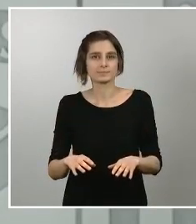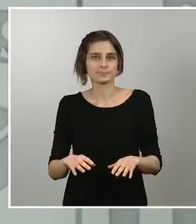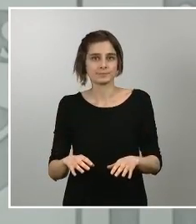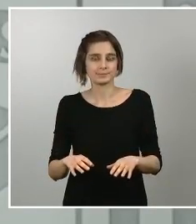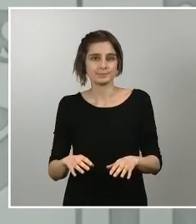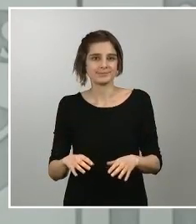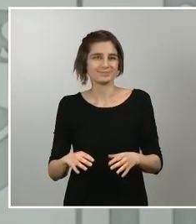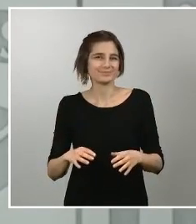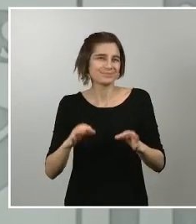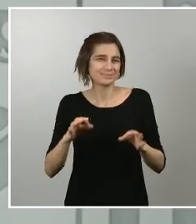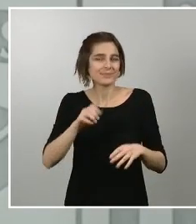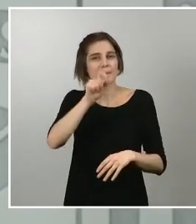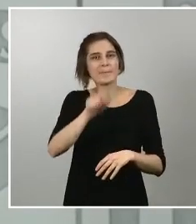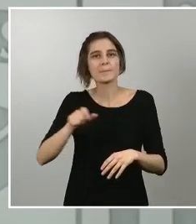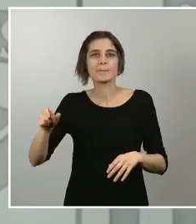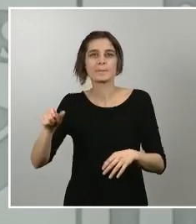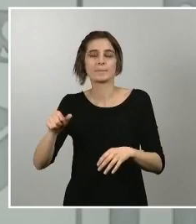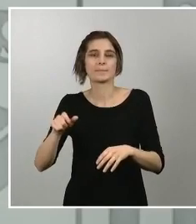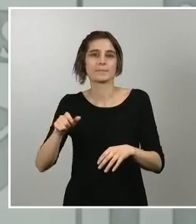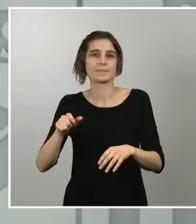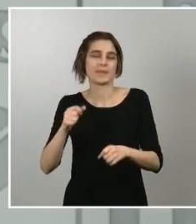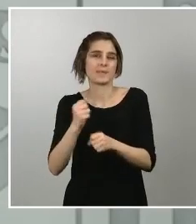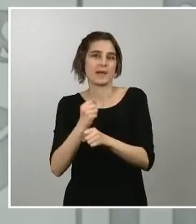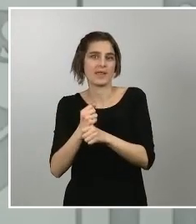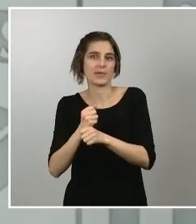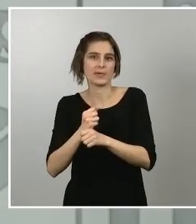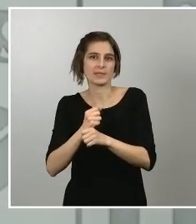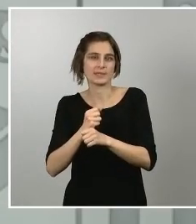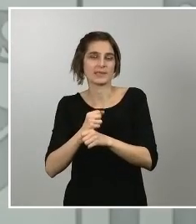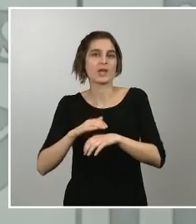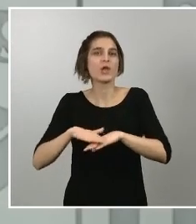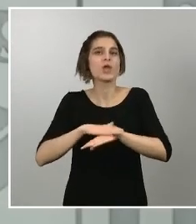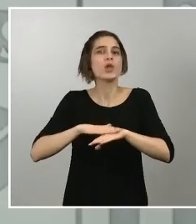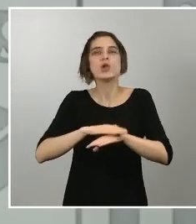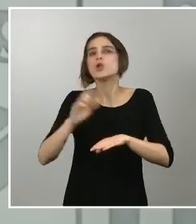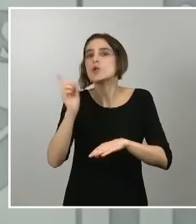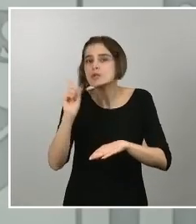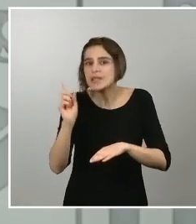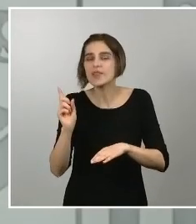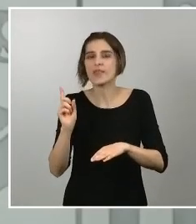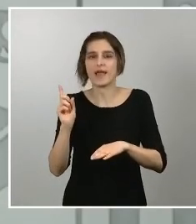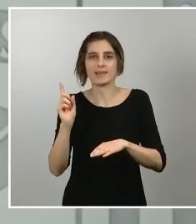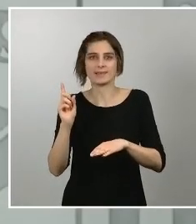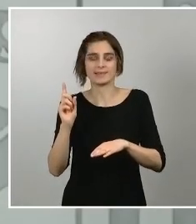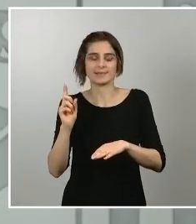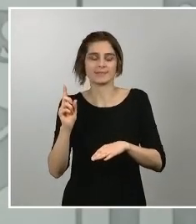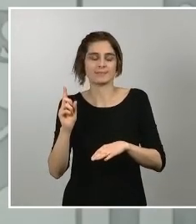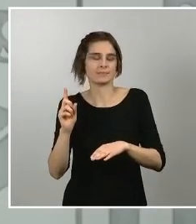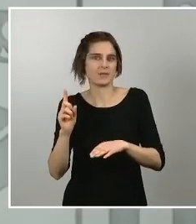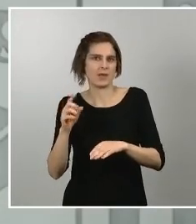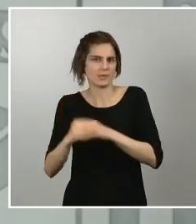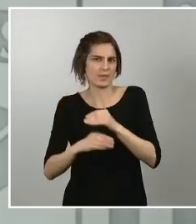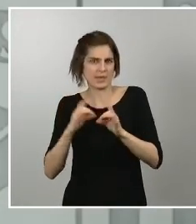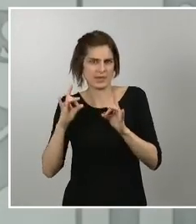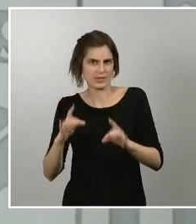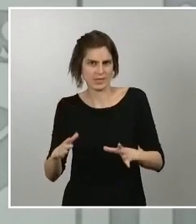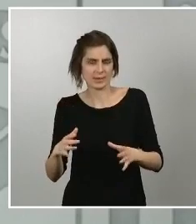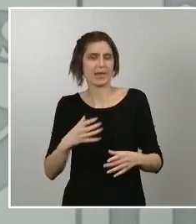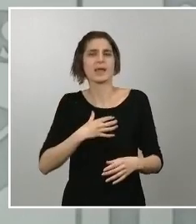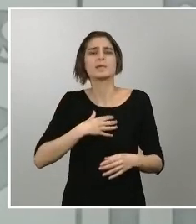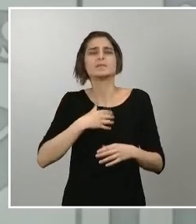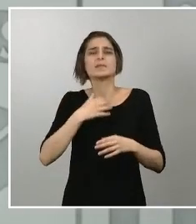esenciales llamamos actividad esencial en este momento en la Administración Pública evidentemente todos los profesionales sanitarios